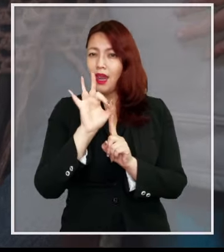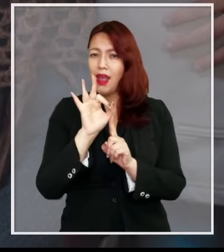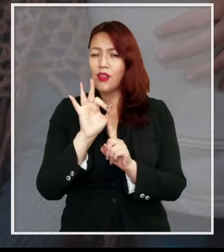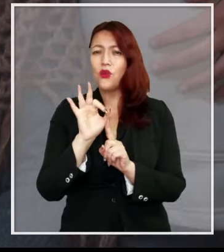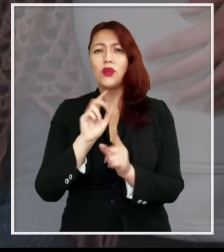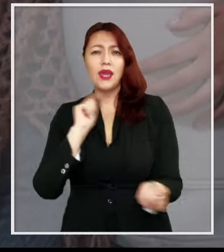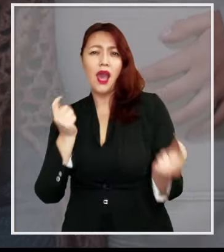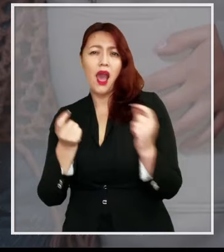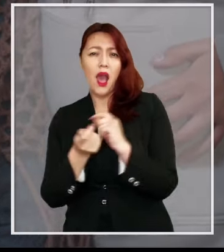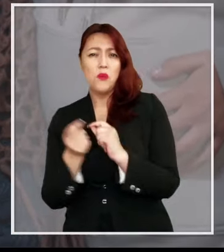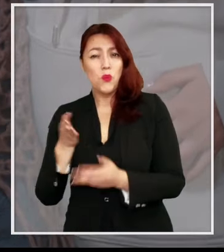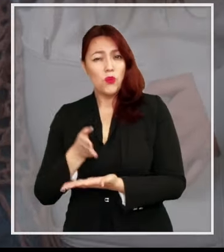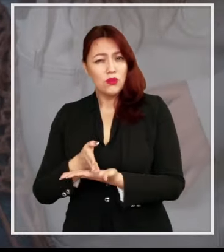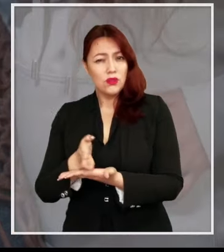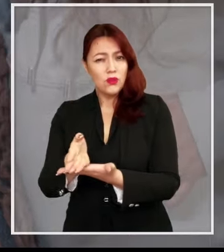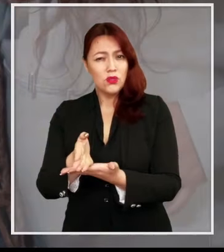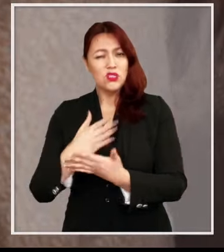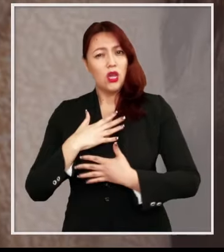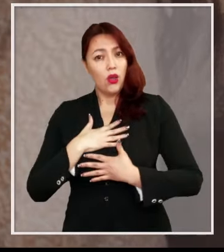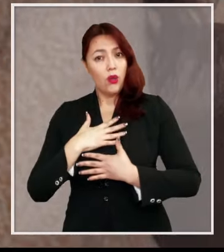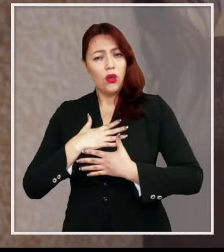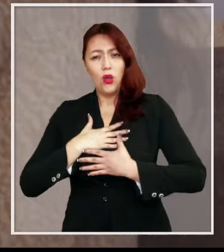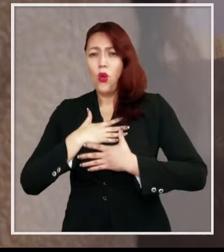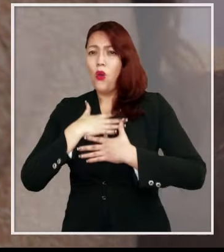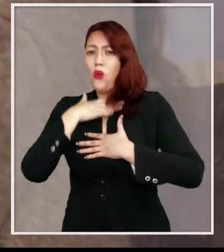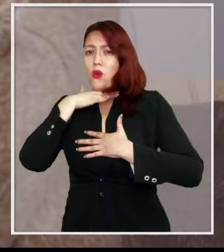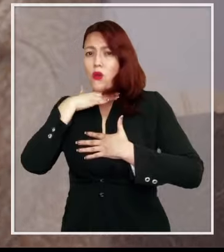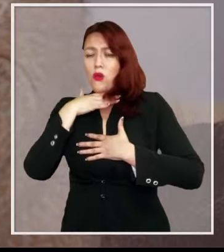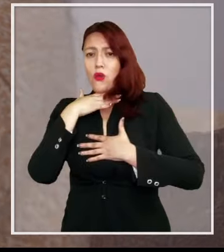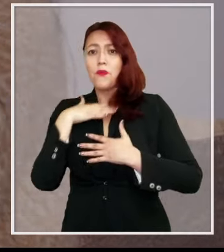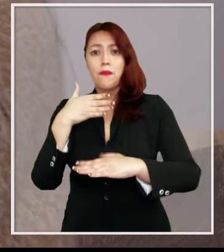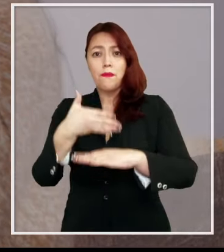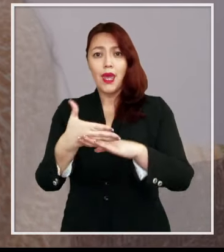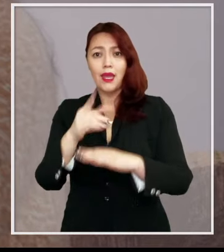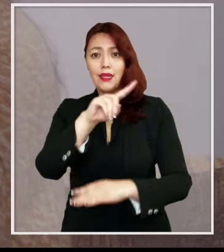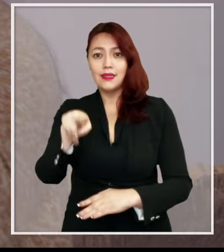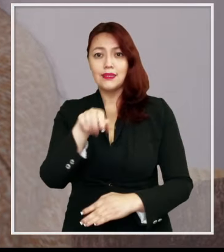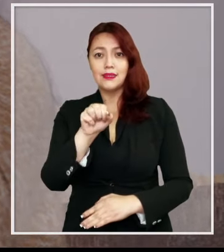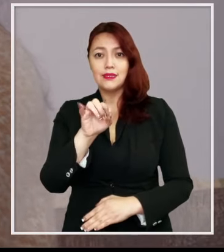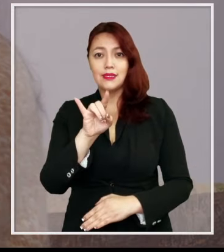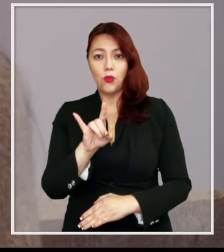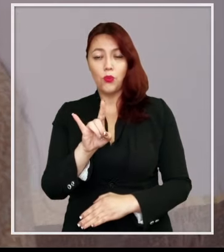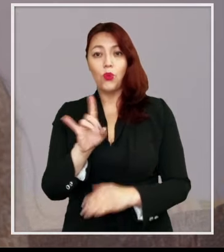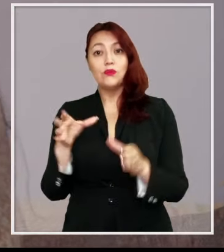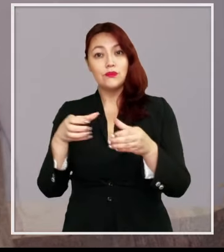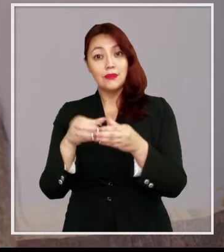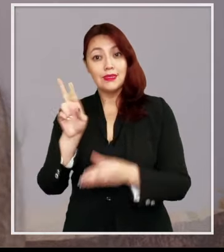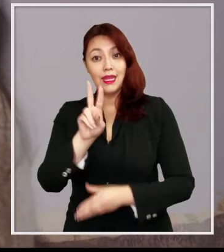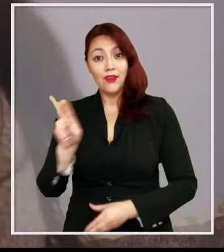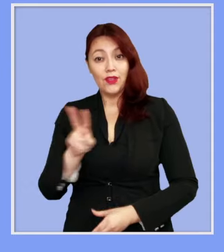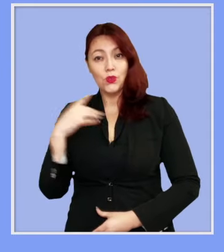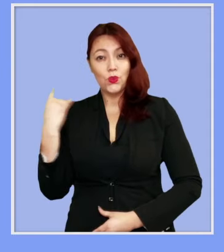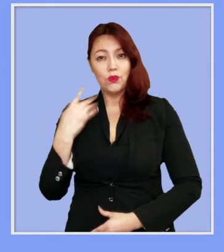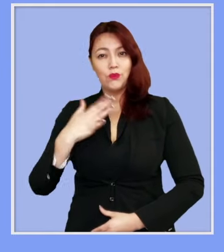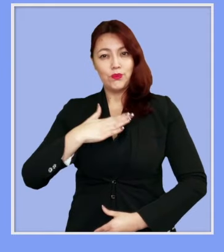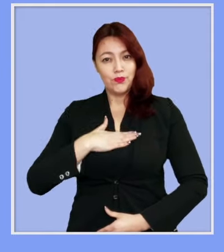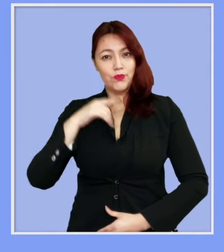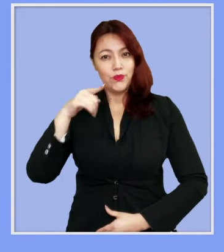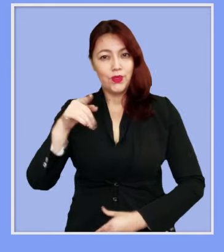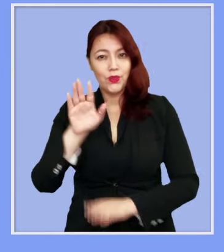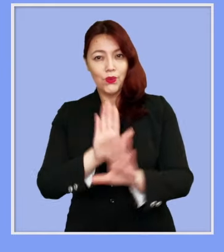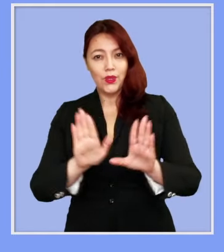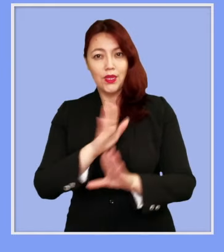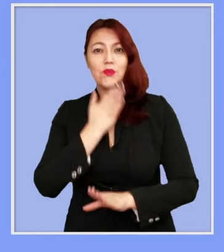grados, cambios de conducta y o sensación de ahogo, acuda lo antes posible a un SAPU o a un servicio de urgencia. Por ti,